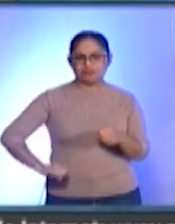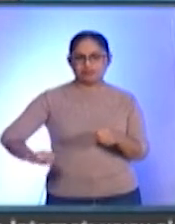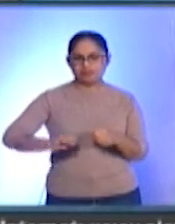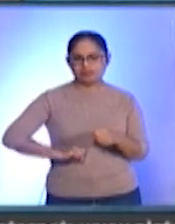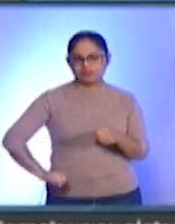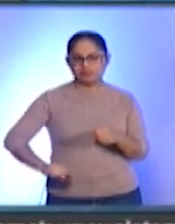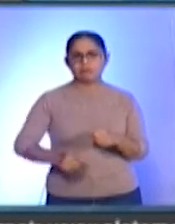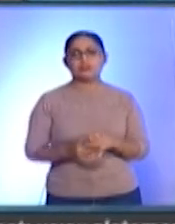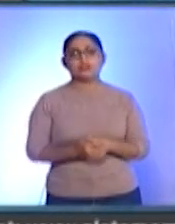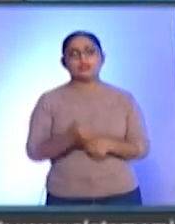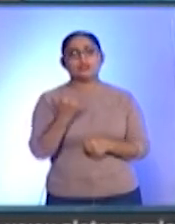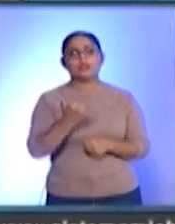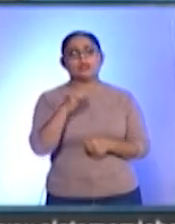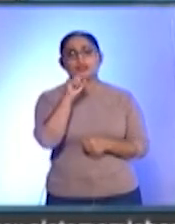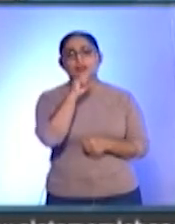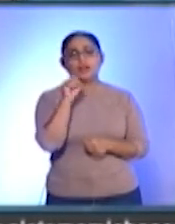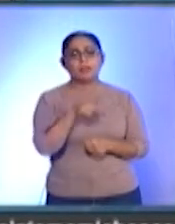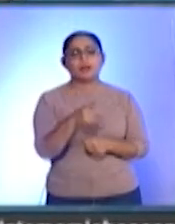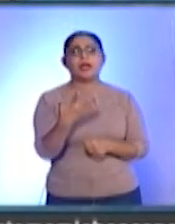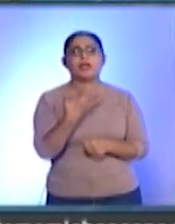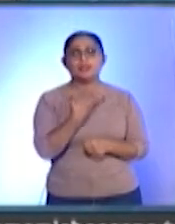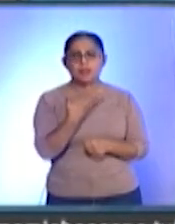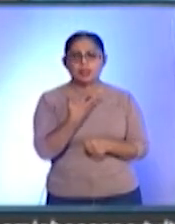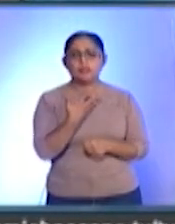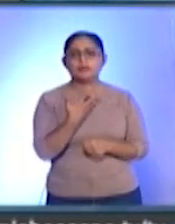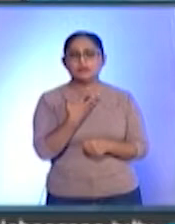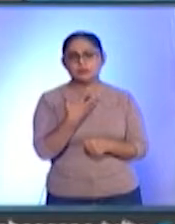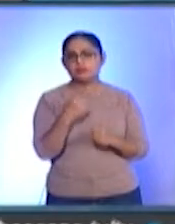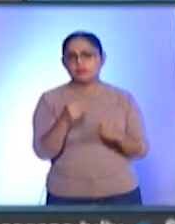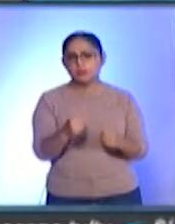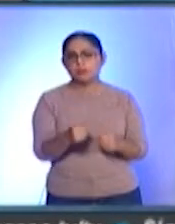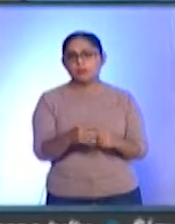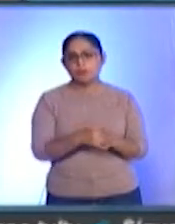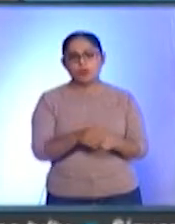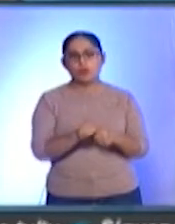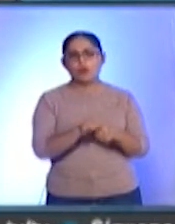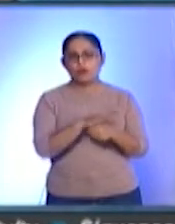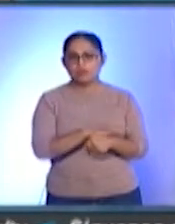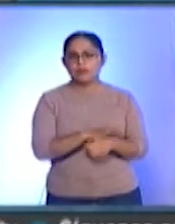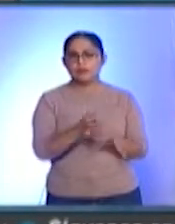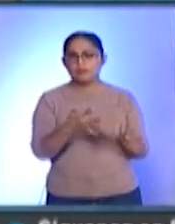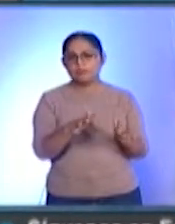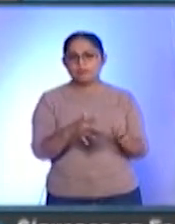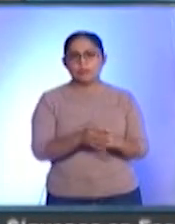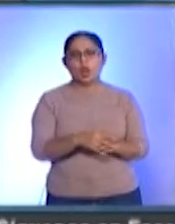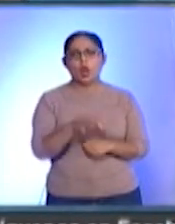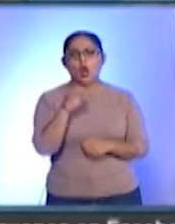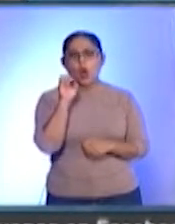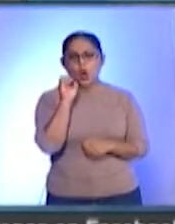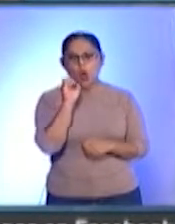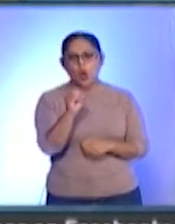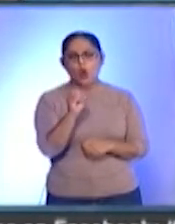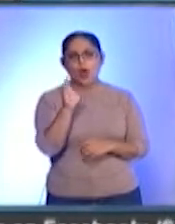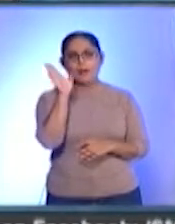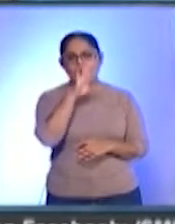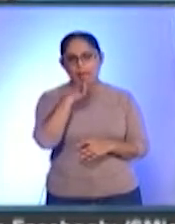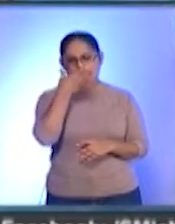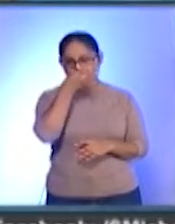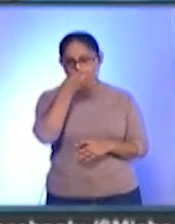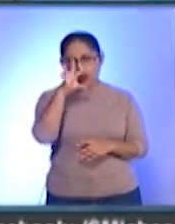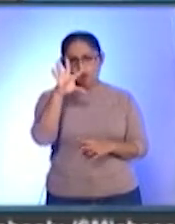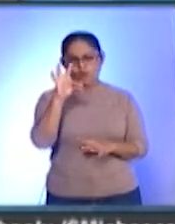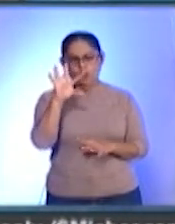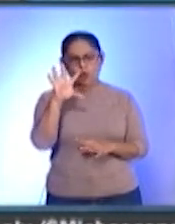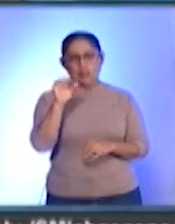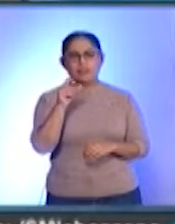que también se están asociando a COVID, o bien alteraciones mucotegumentarias